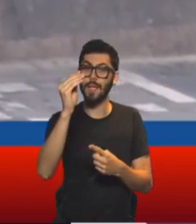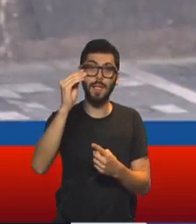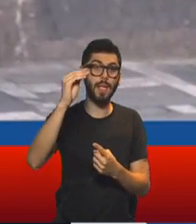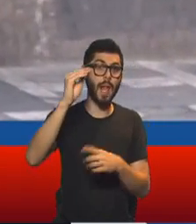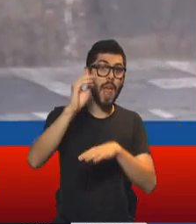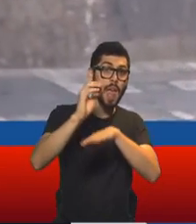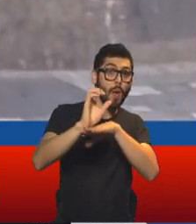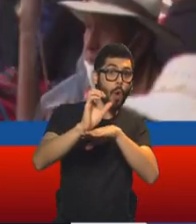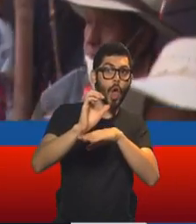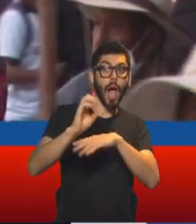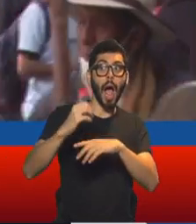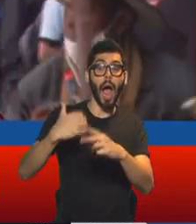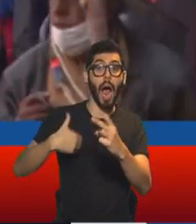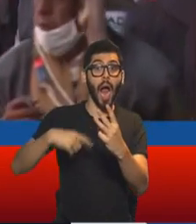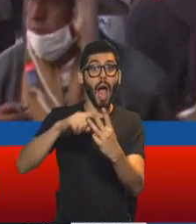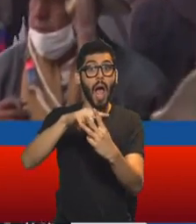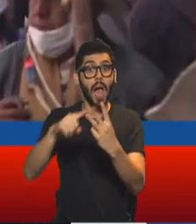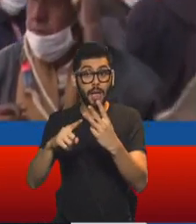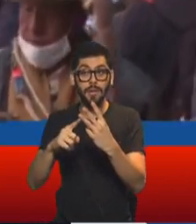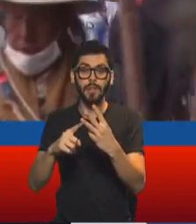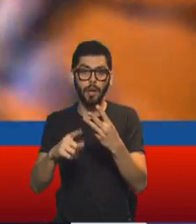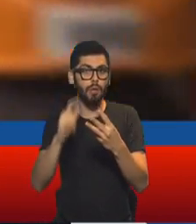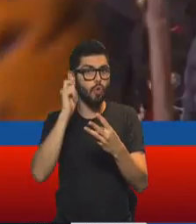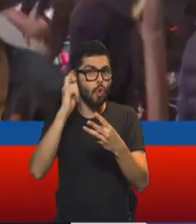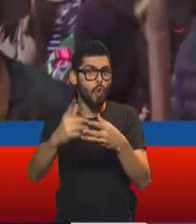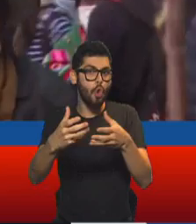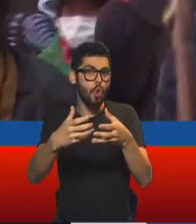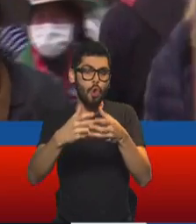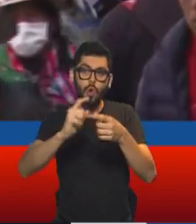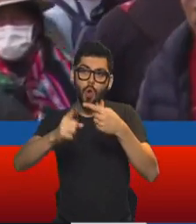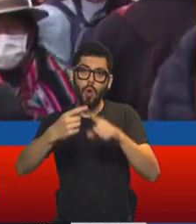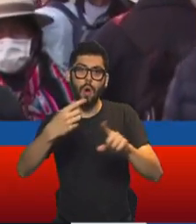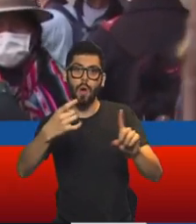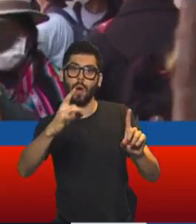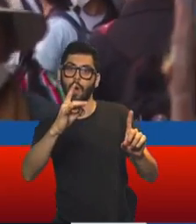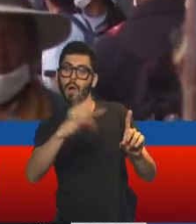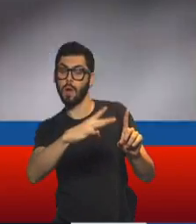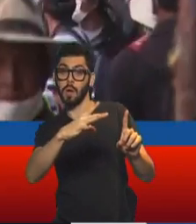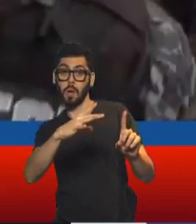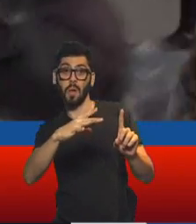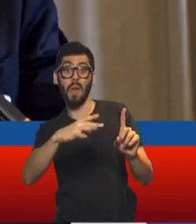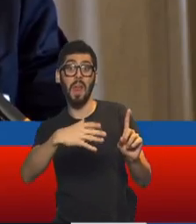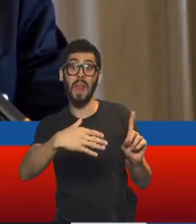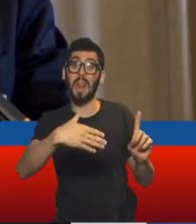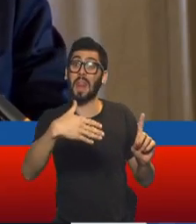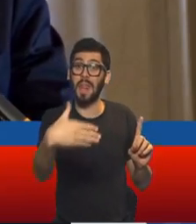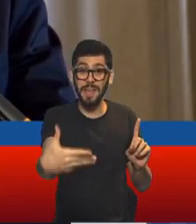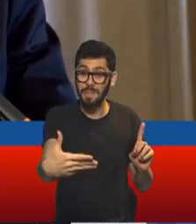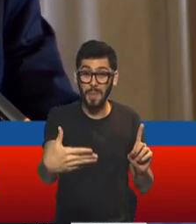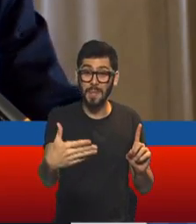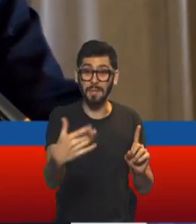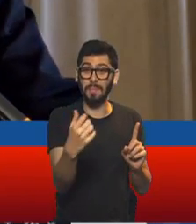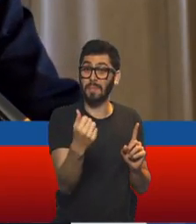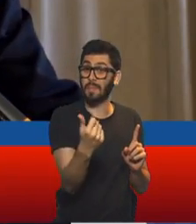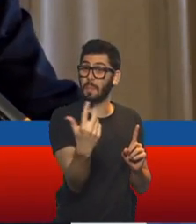de alguna manera colaboraron a derrocar al gobierno de Evo Morales y después fíjate que terminan siendo los tres primeros países de la región, casi te diría los